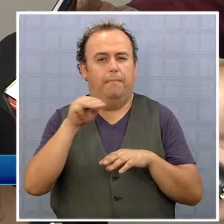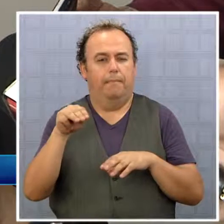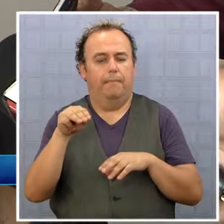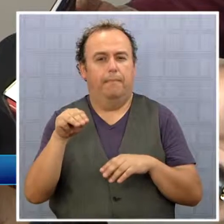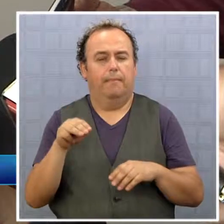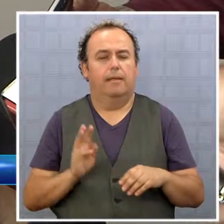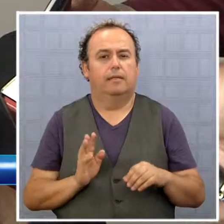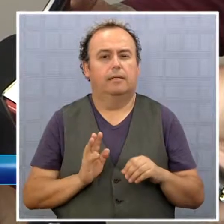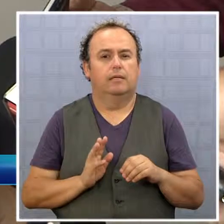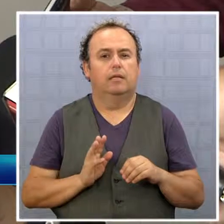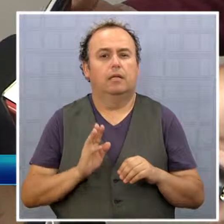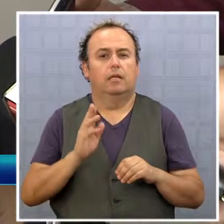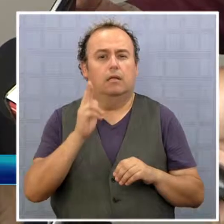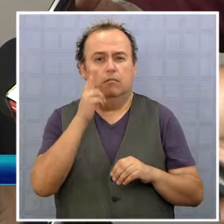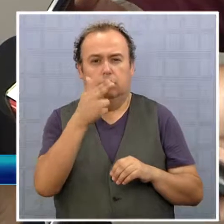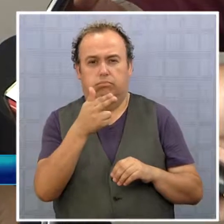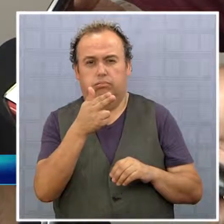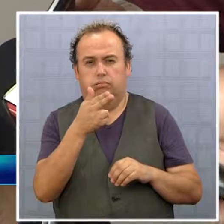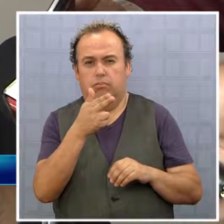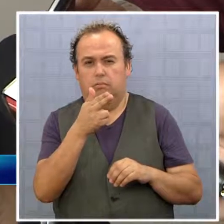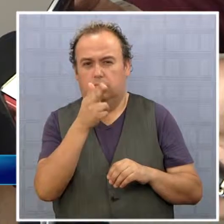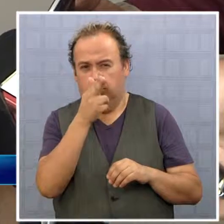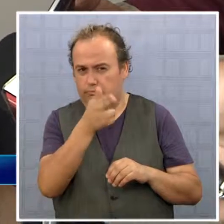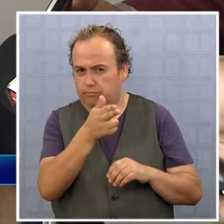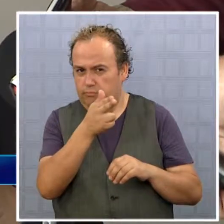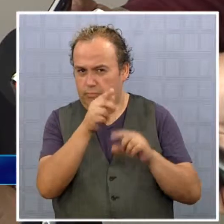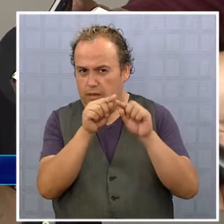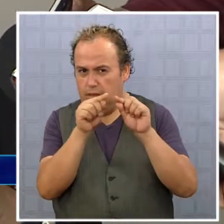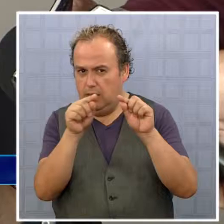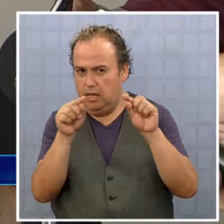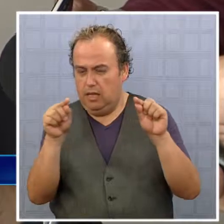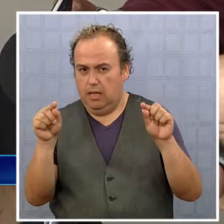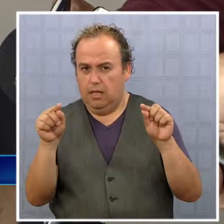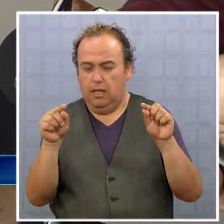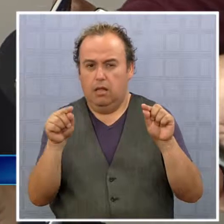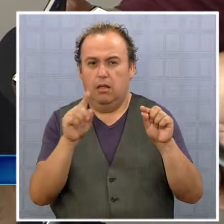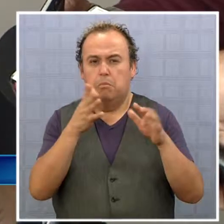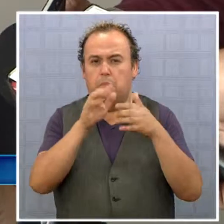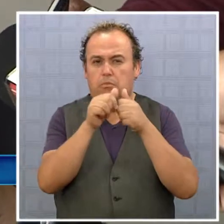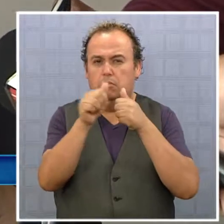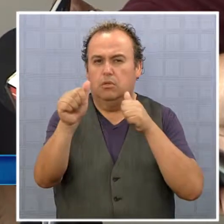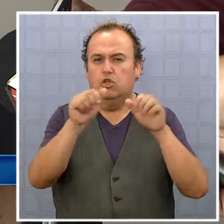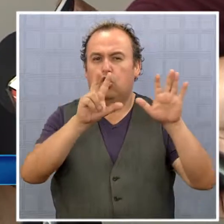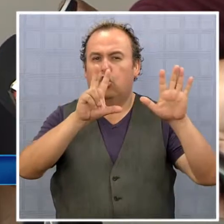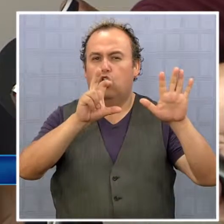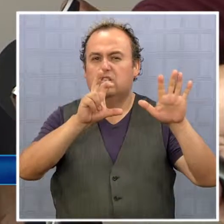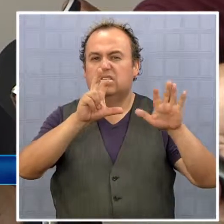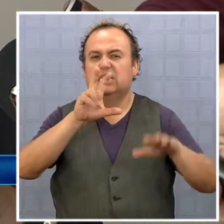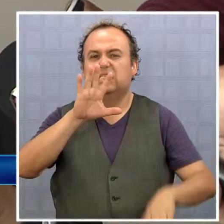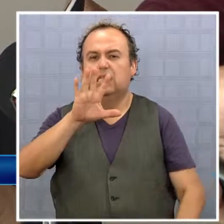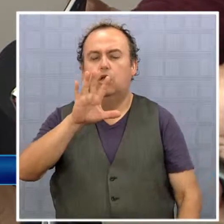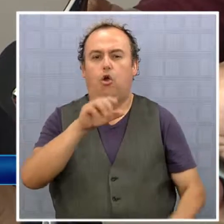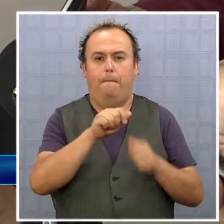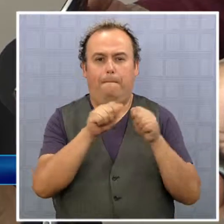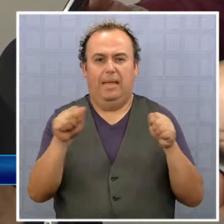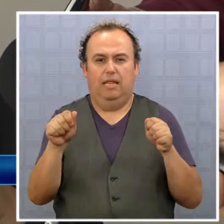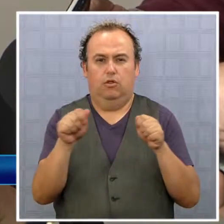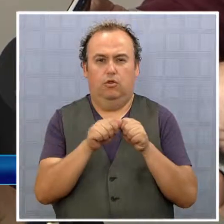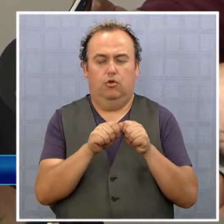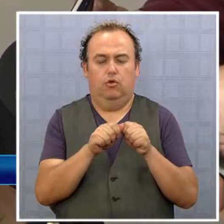milímetros, que fue disparado en una trayectoria recta, desde una distancia de aproximadamente 1,85 metros.